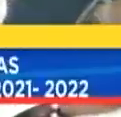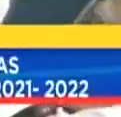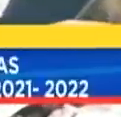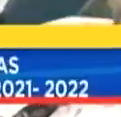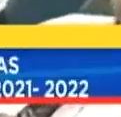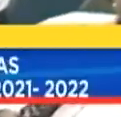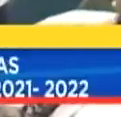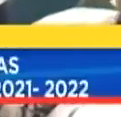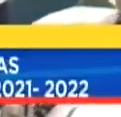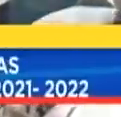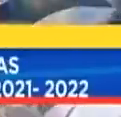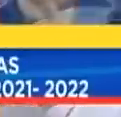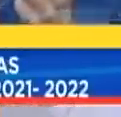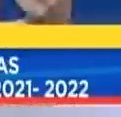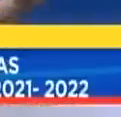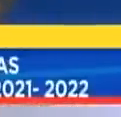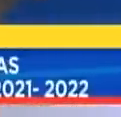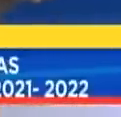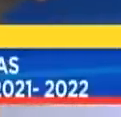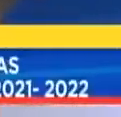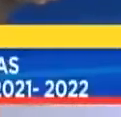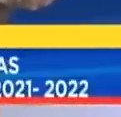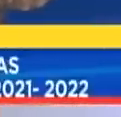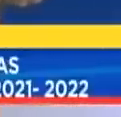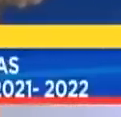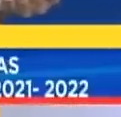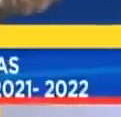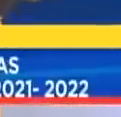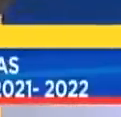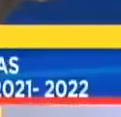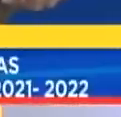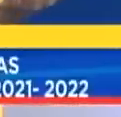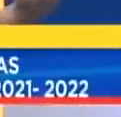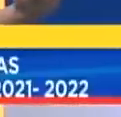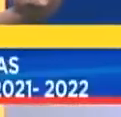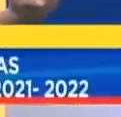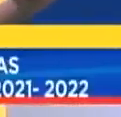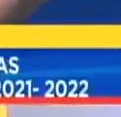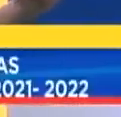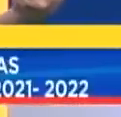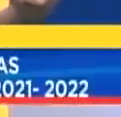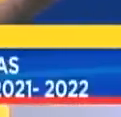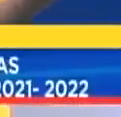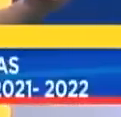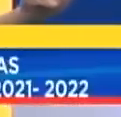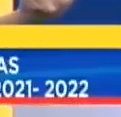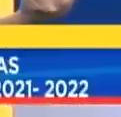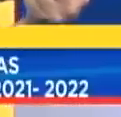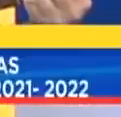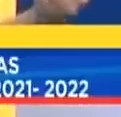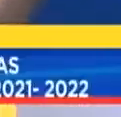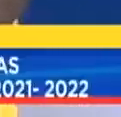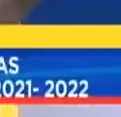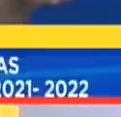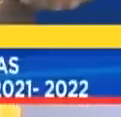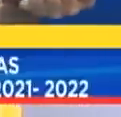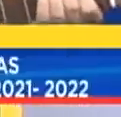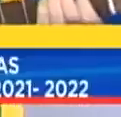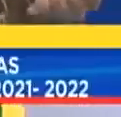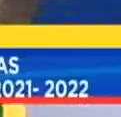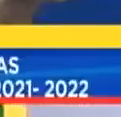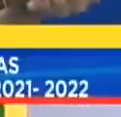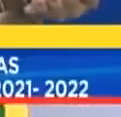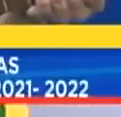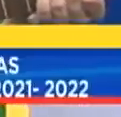horno con toda su sabrosura Para la boca del pobre que come con amargura